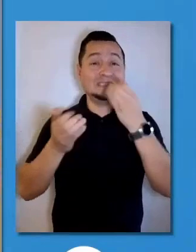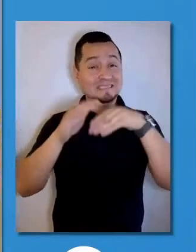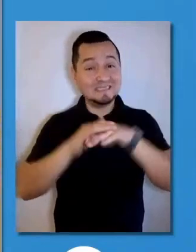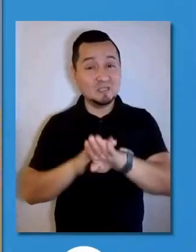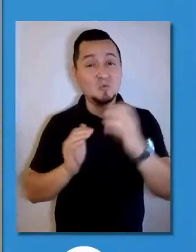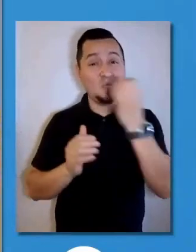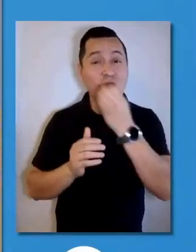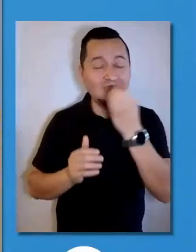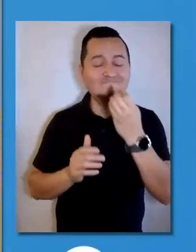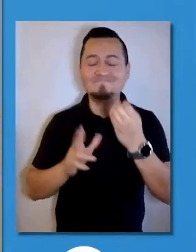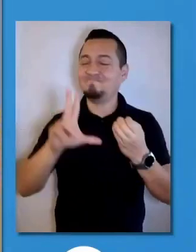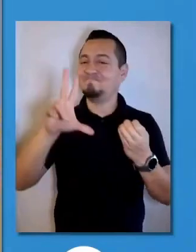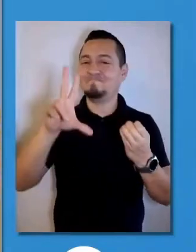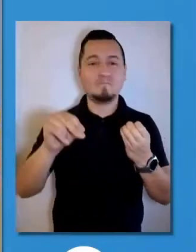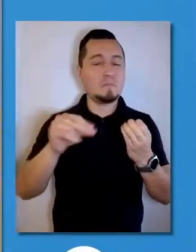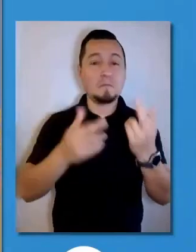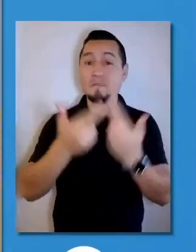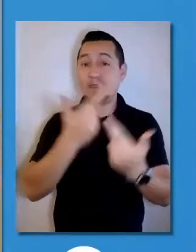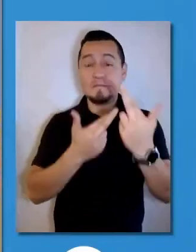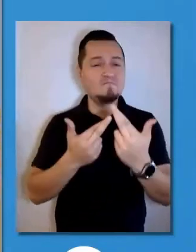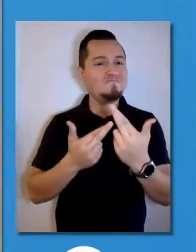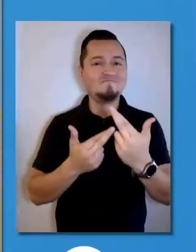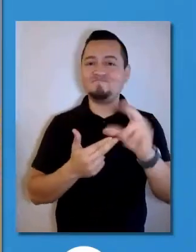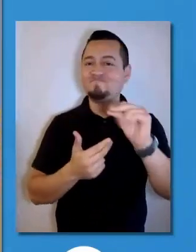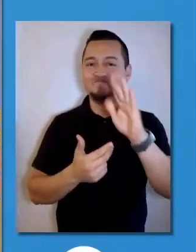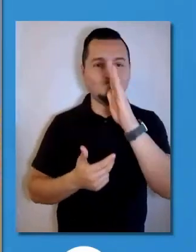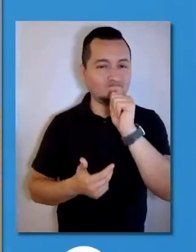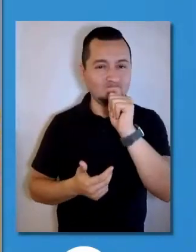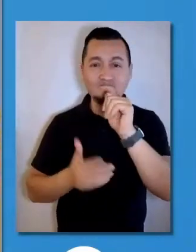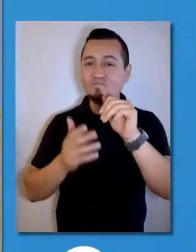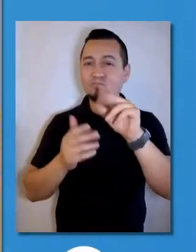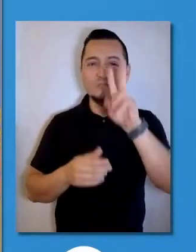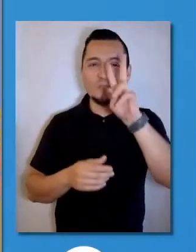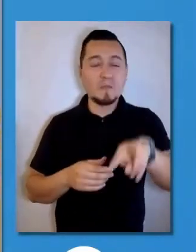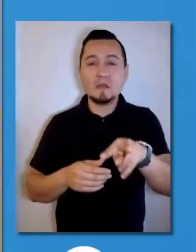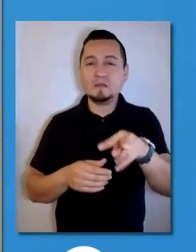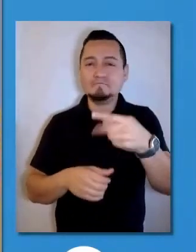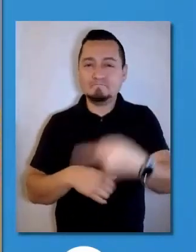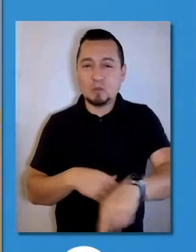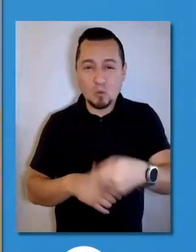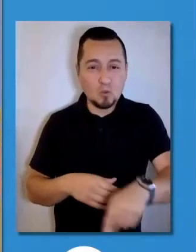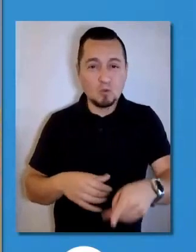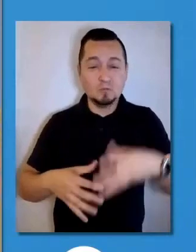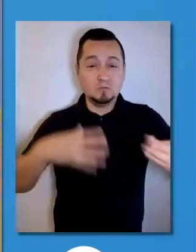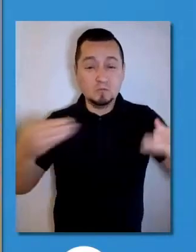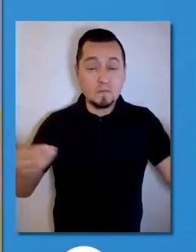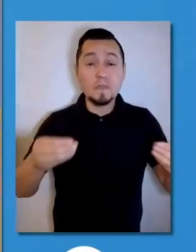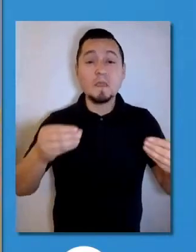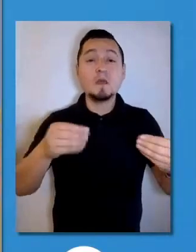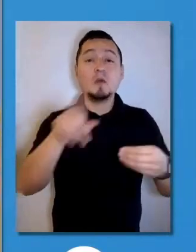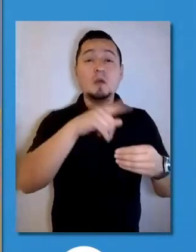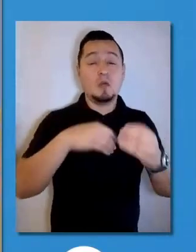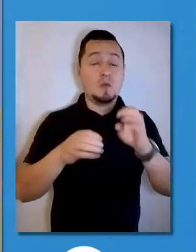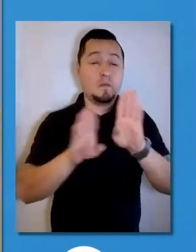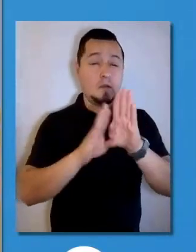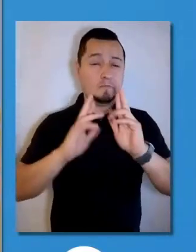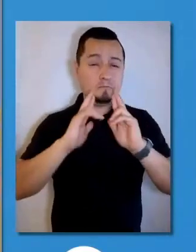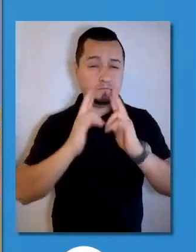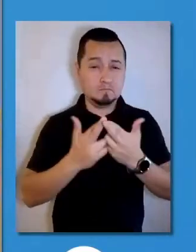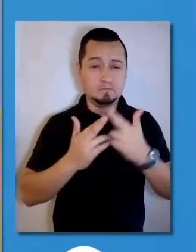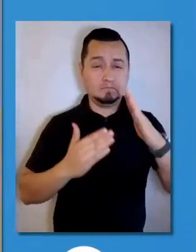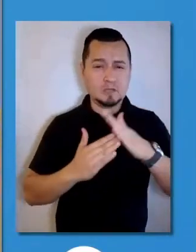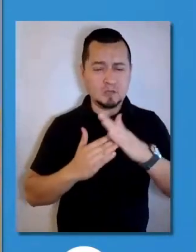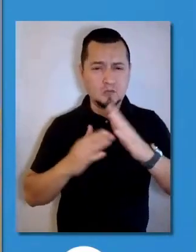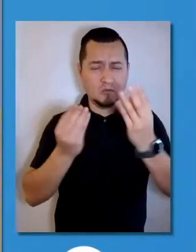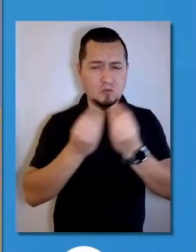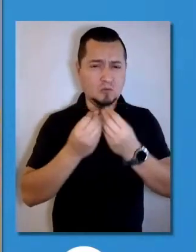en este momento para regresar a las clases presenciales. Sin embargo, la Mesa de Educación también estará